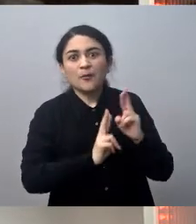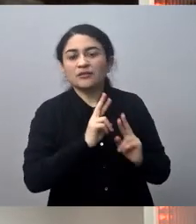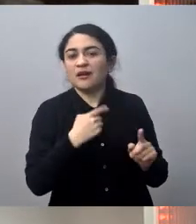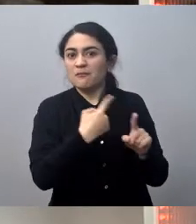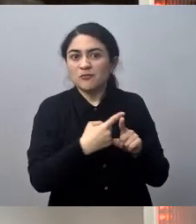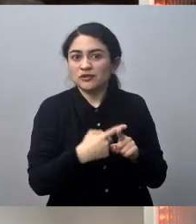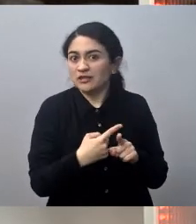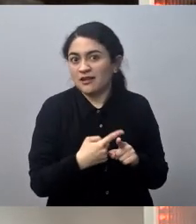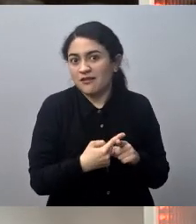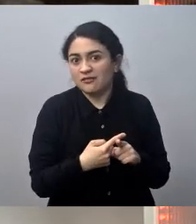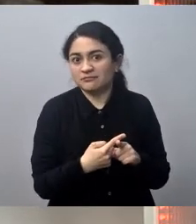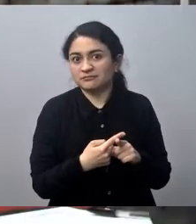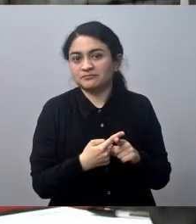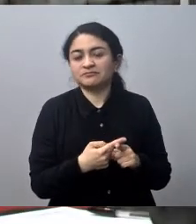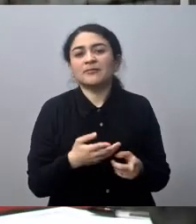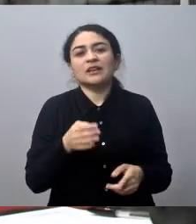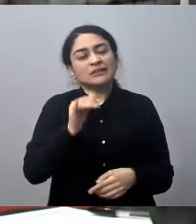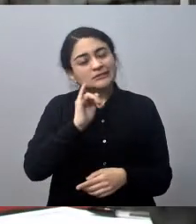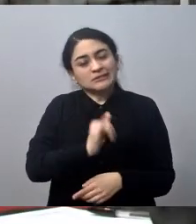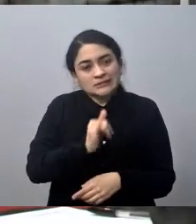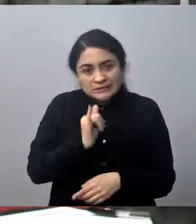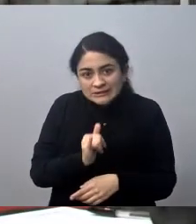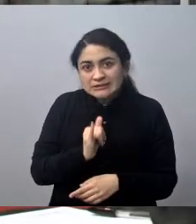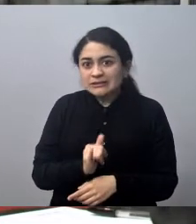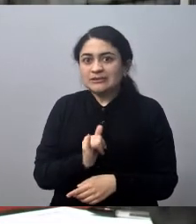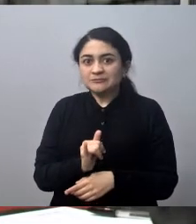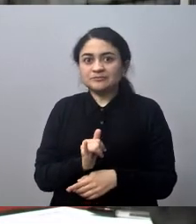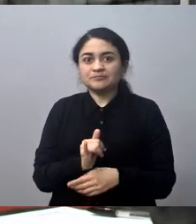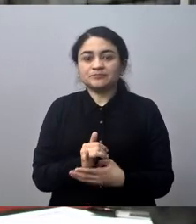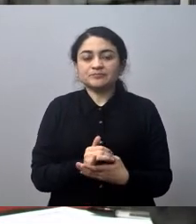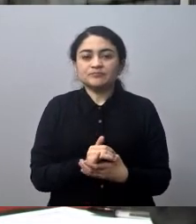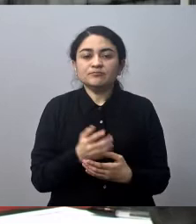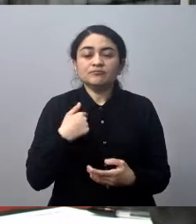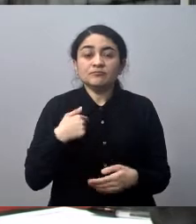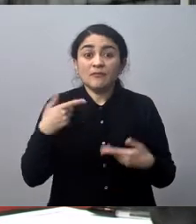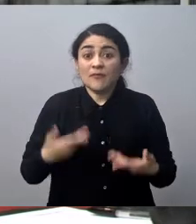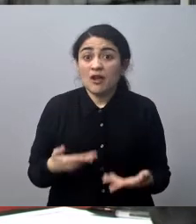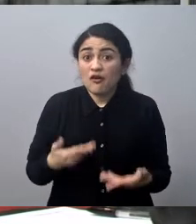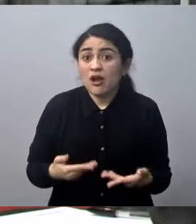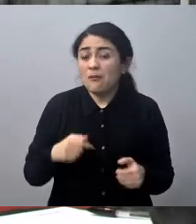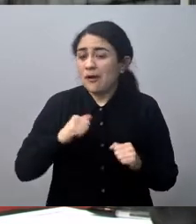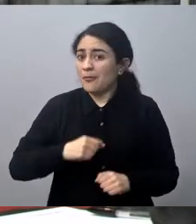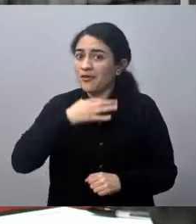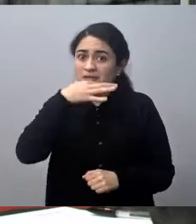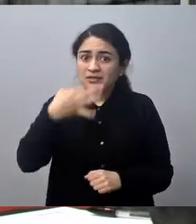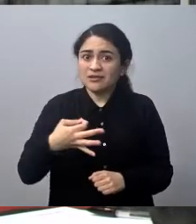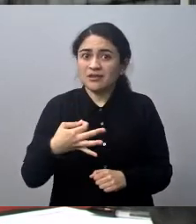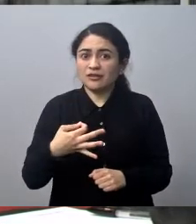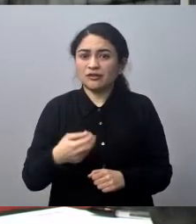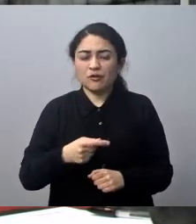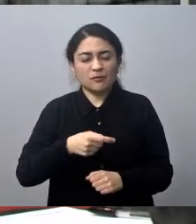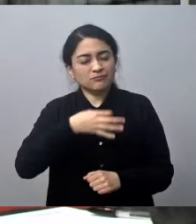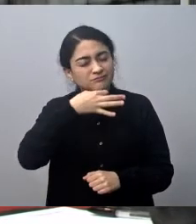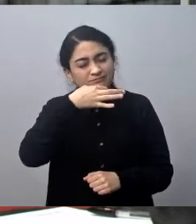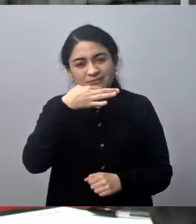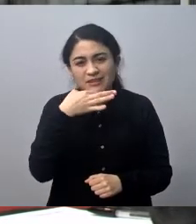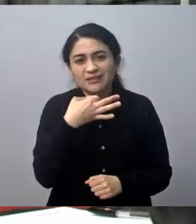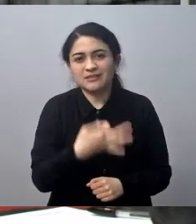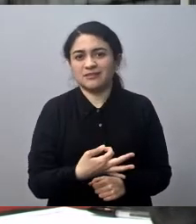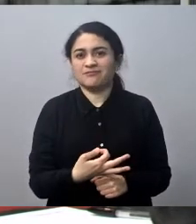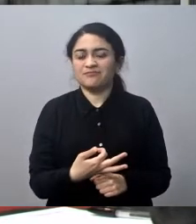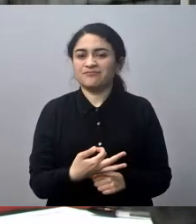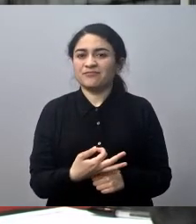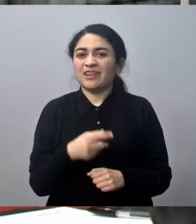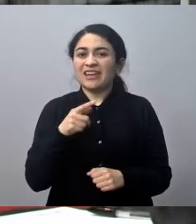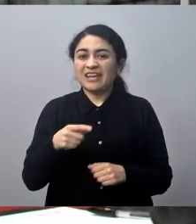Así es Bueno, yo creo que hoy día podemos decir con mucha más fuerza de que las